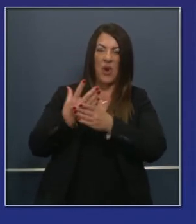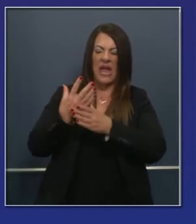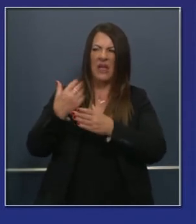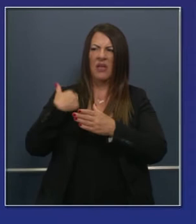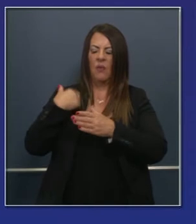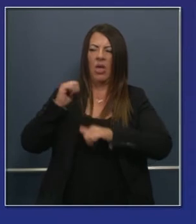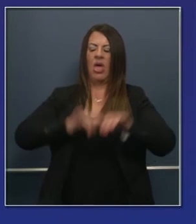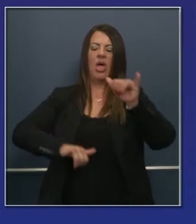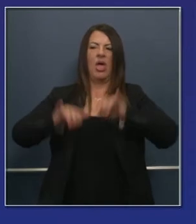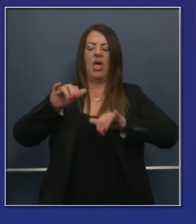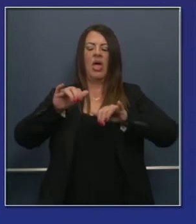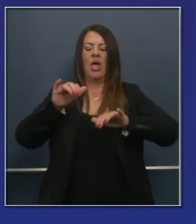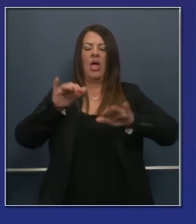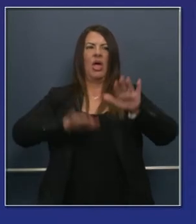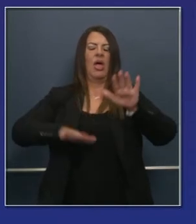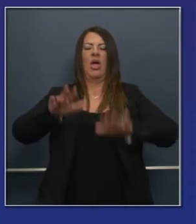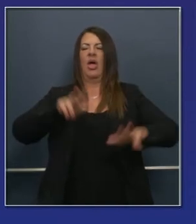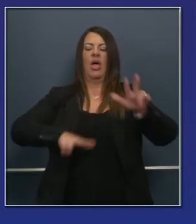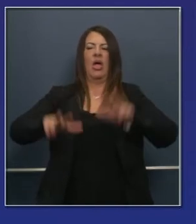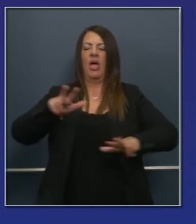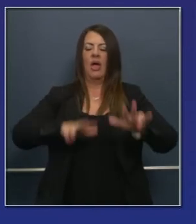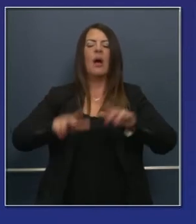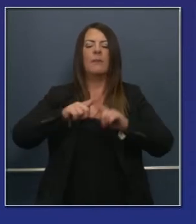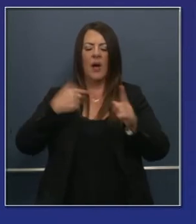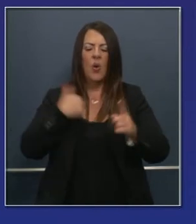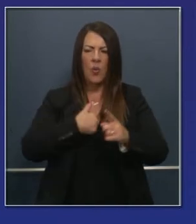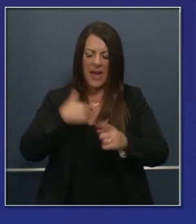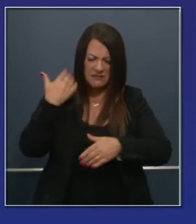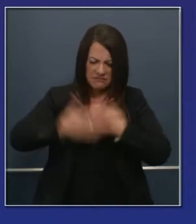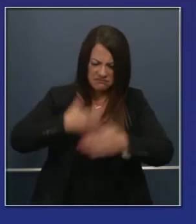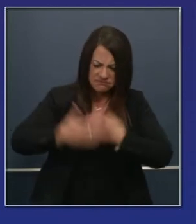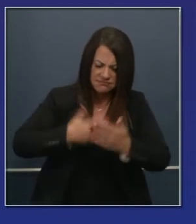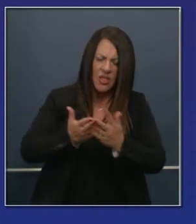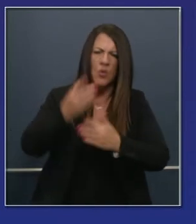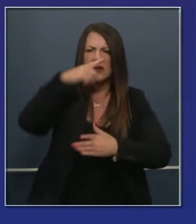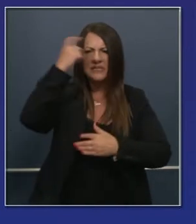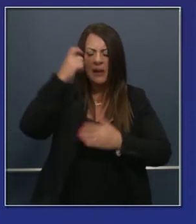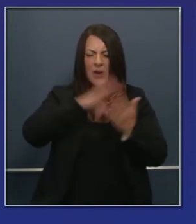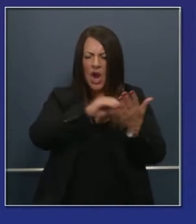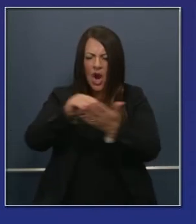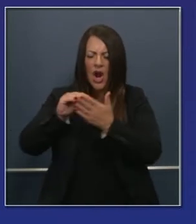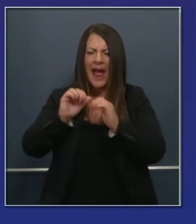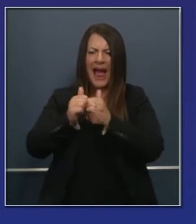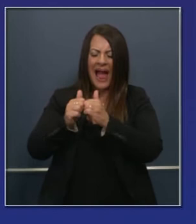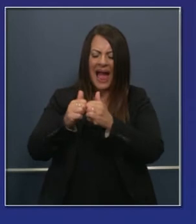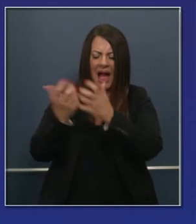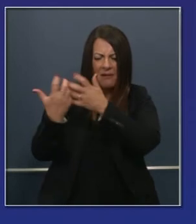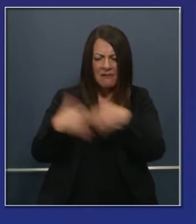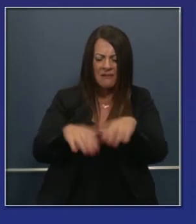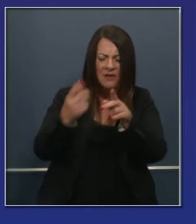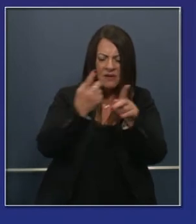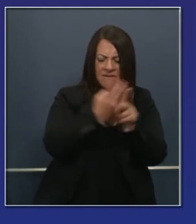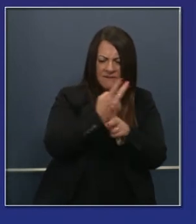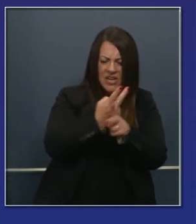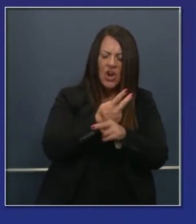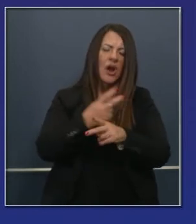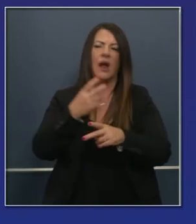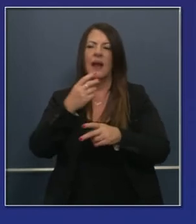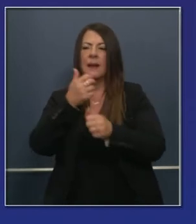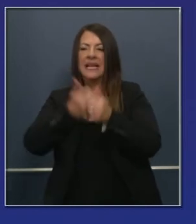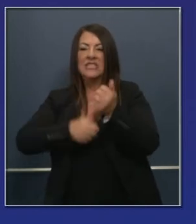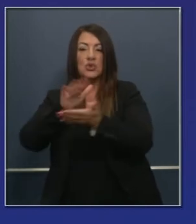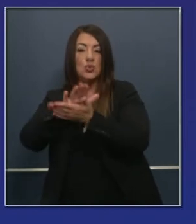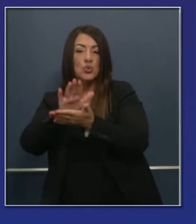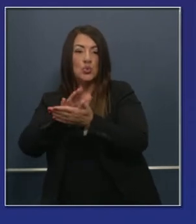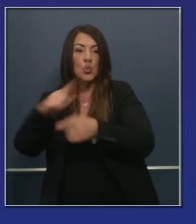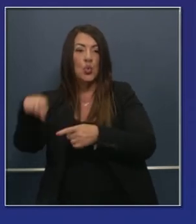la primavera de cómo hacer este trabajo. Cuando las escuelas se cerraron en marzo, los distritos